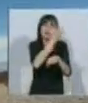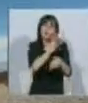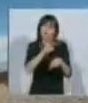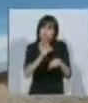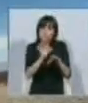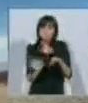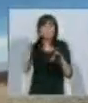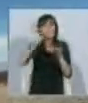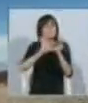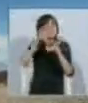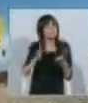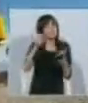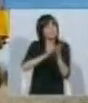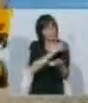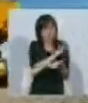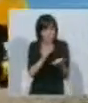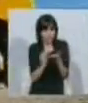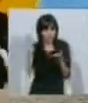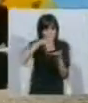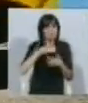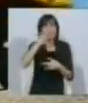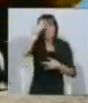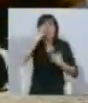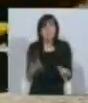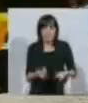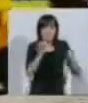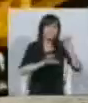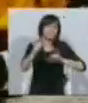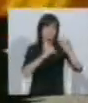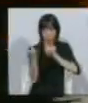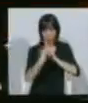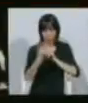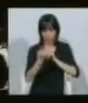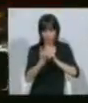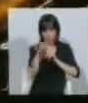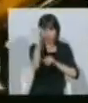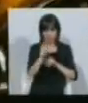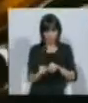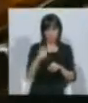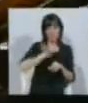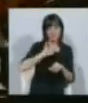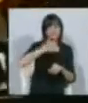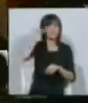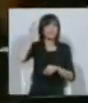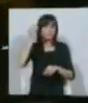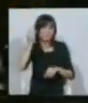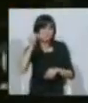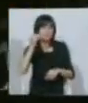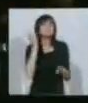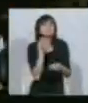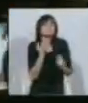del lado argentino. Es una iniciativa científica de ambos países, de Argentina y Brasil, para estudios